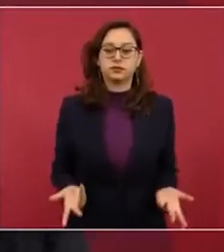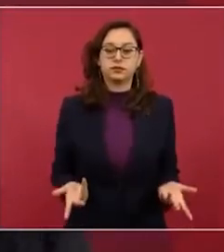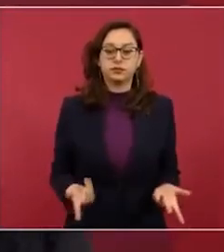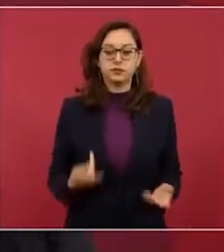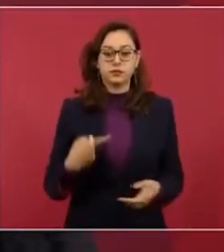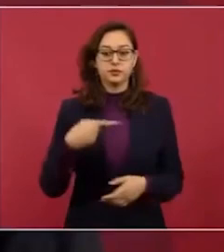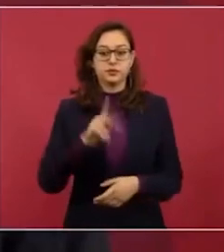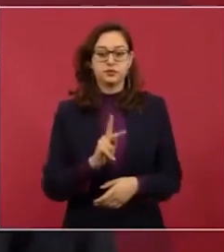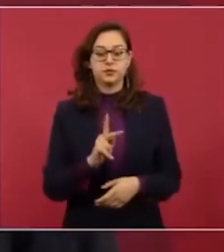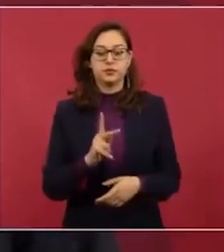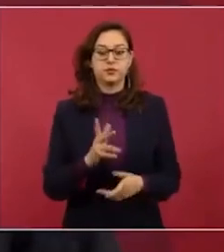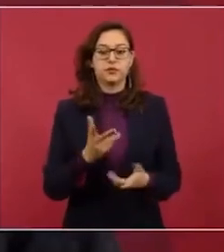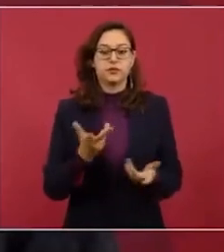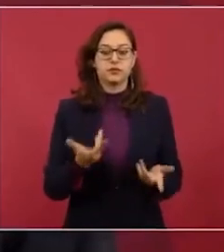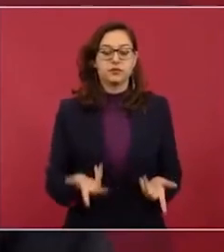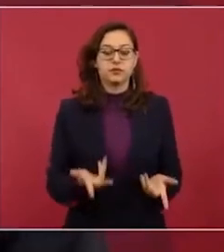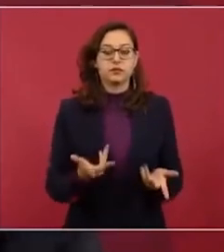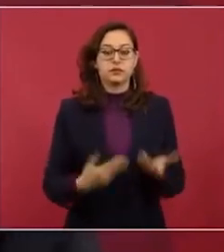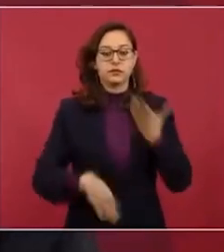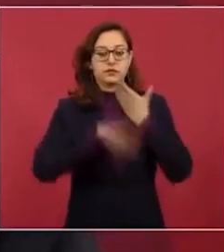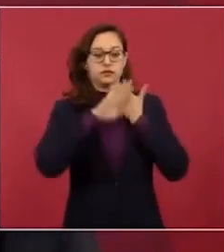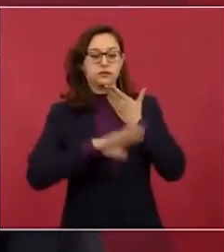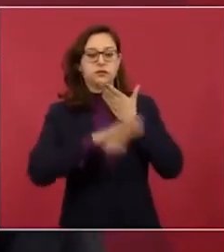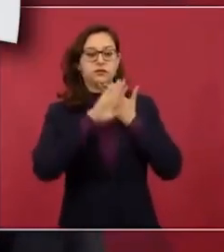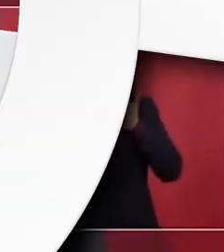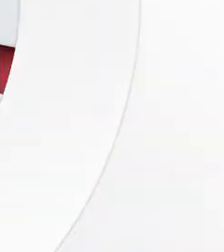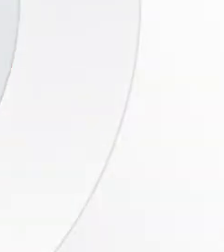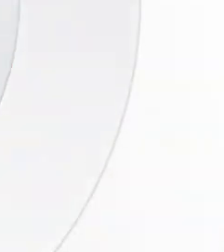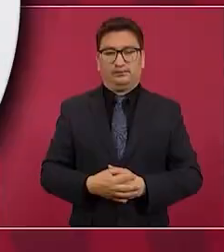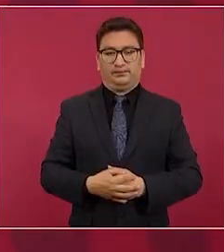contra? Digo, pues son millones.